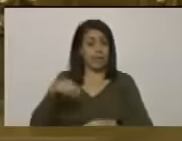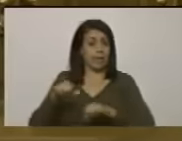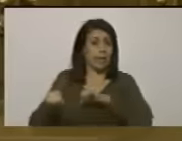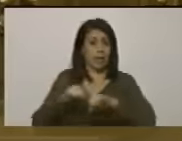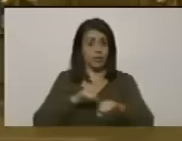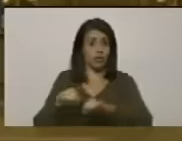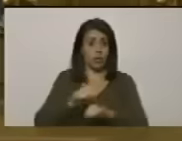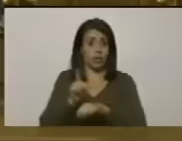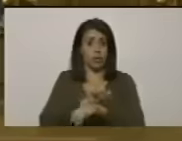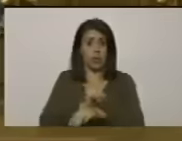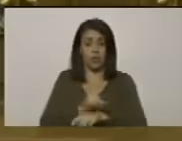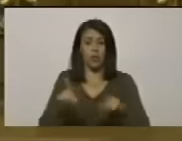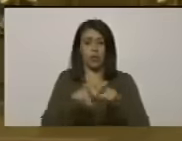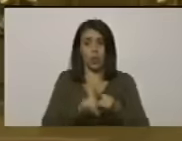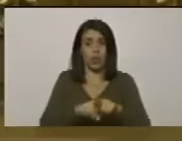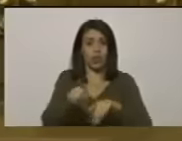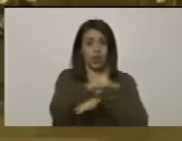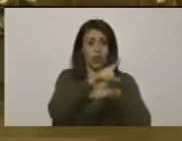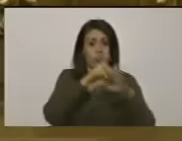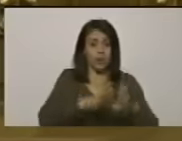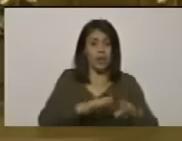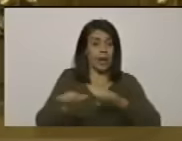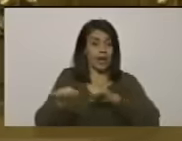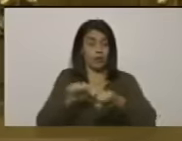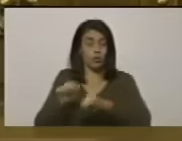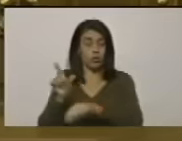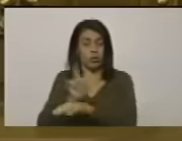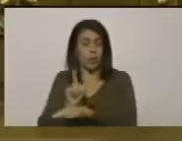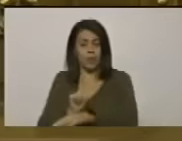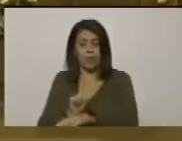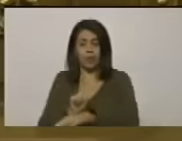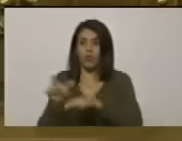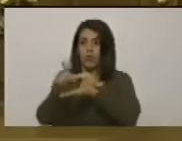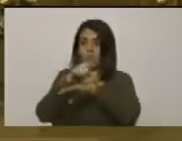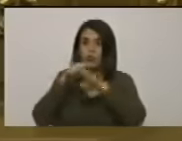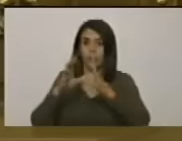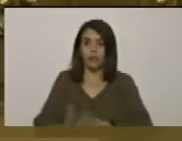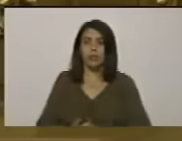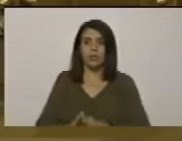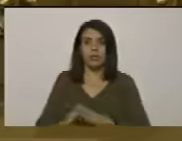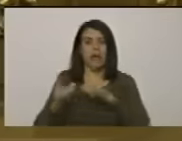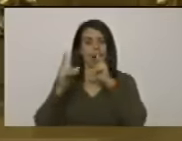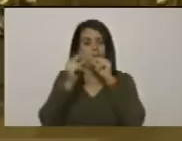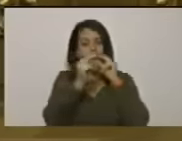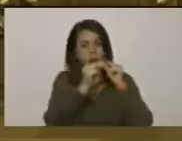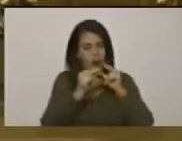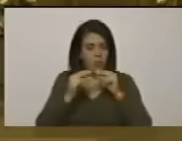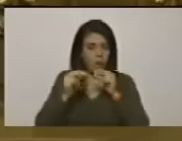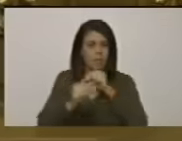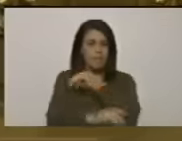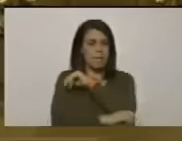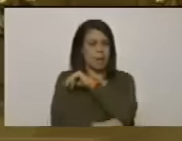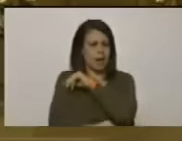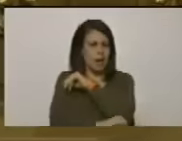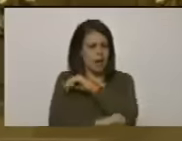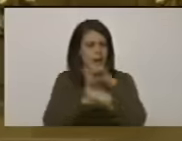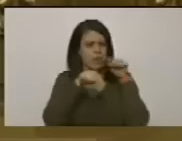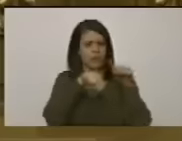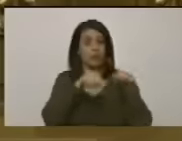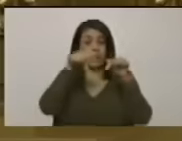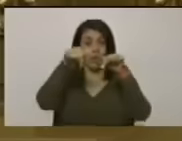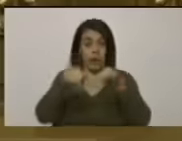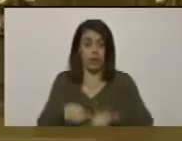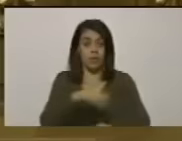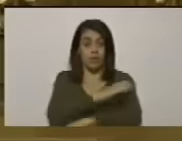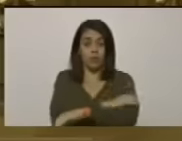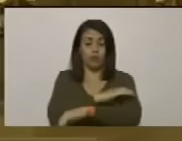actuar así como el gobierno tiene que actuar y actúa así como el gobierno dialoga con ellos con esos delincuentes aquí hay